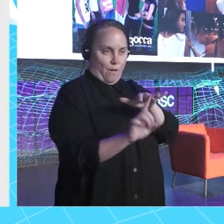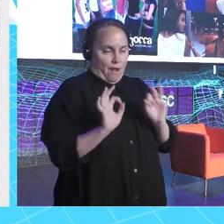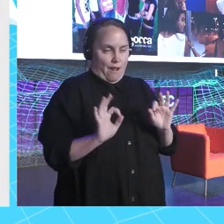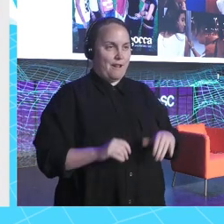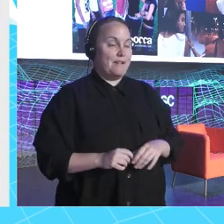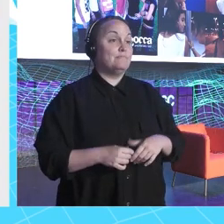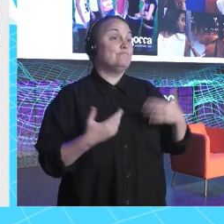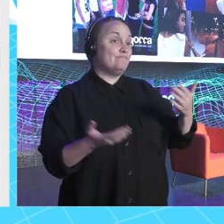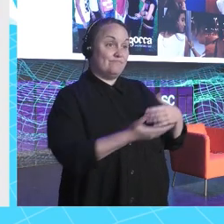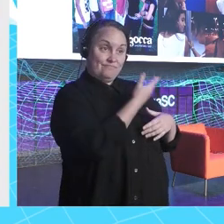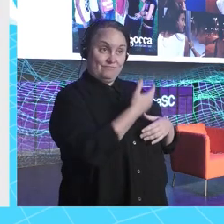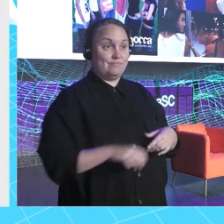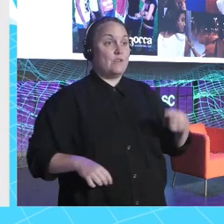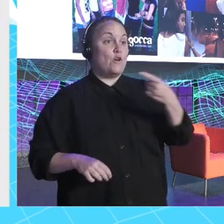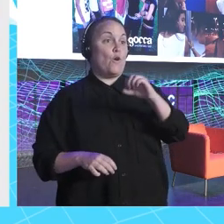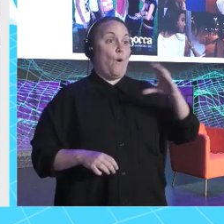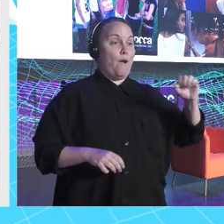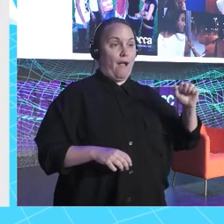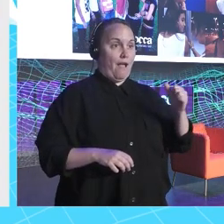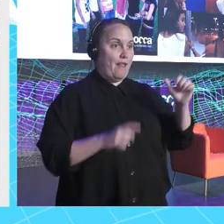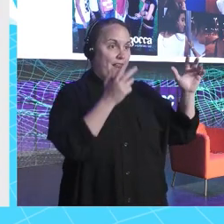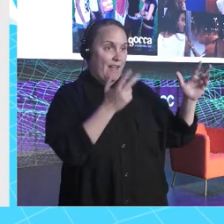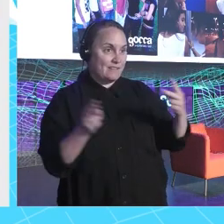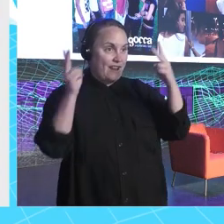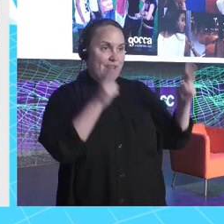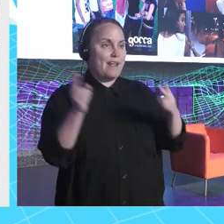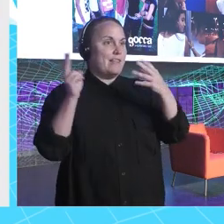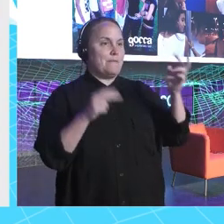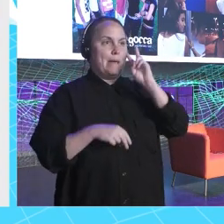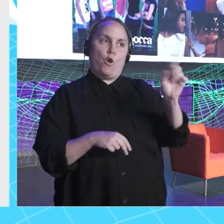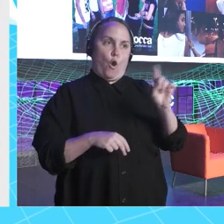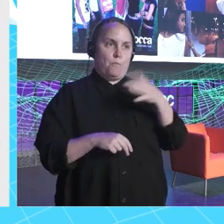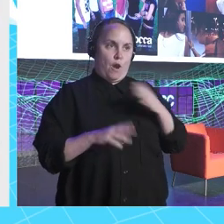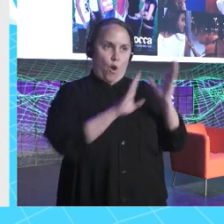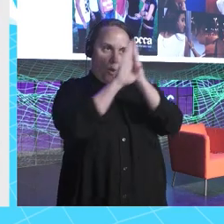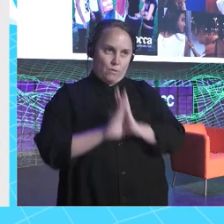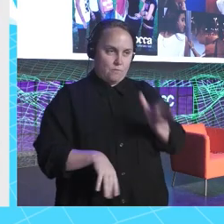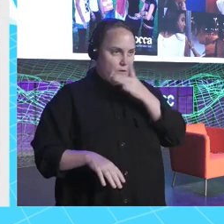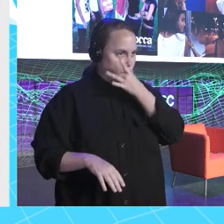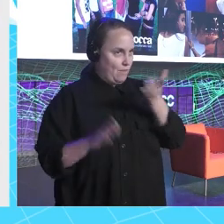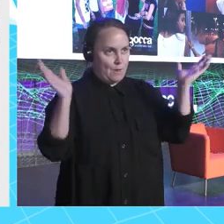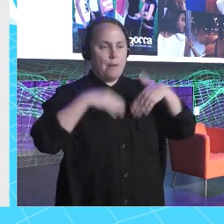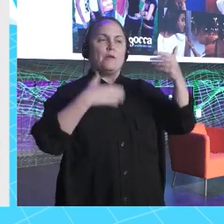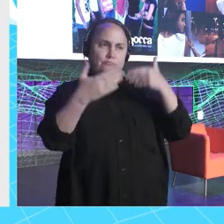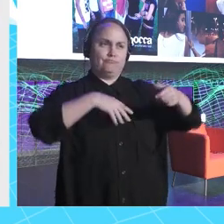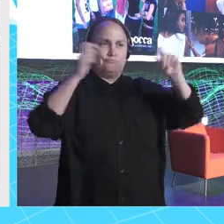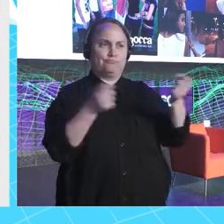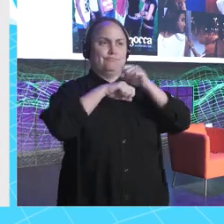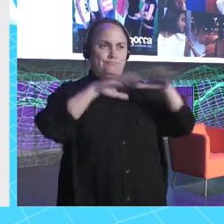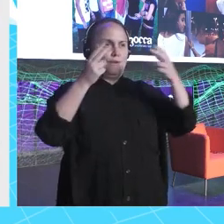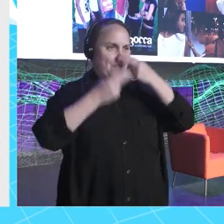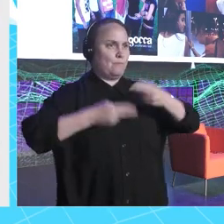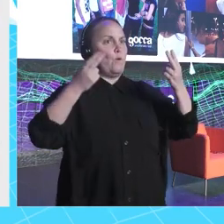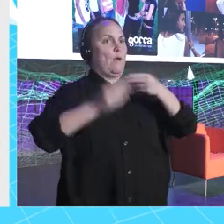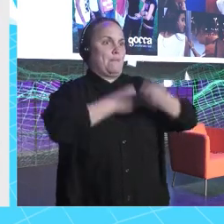Entonces, ahí hicimos, Goka la serie, chulísimas, que os tenéis que ver. Bueno, no, porque lo hemos ocultado, porque es una vergüenza. Pero Goka la serie la haremos en algún momento en nuestra vida con